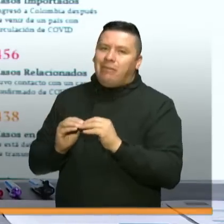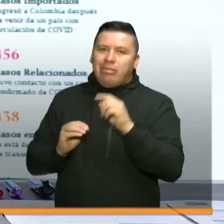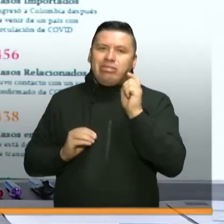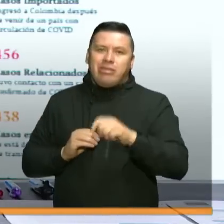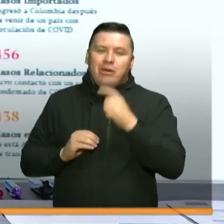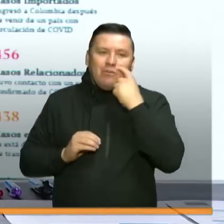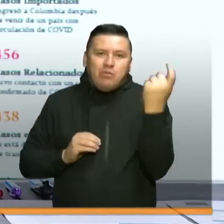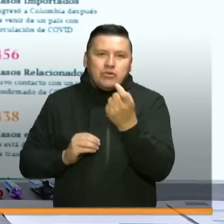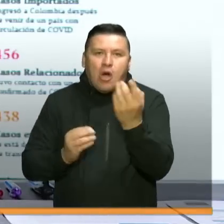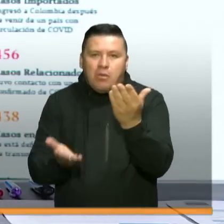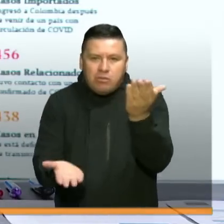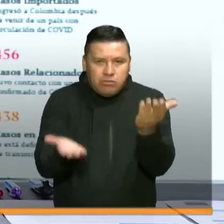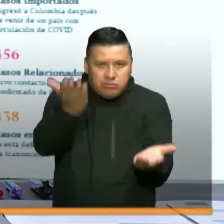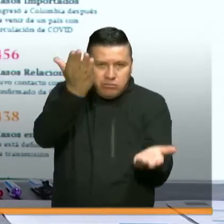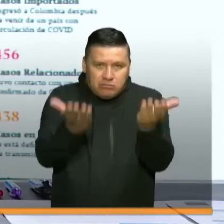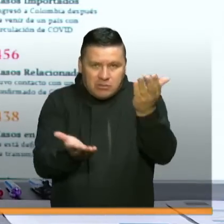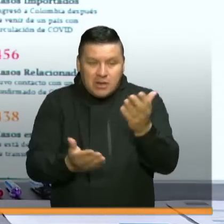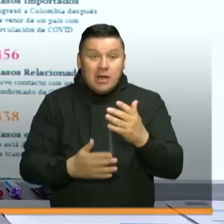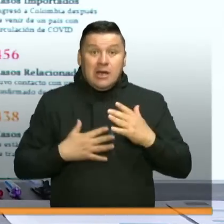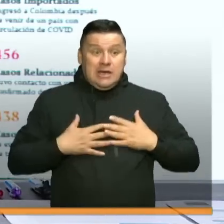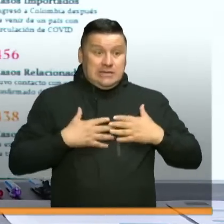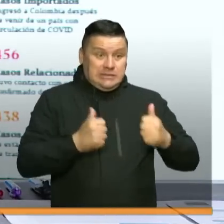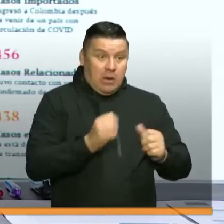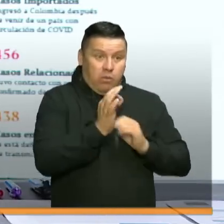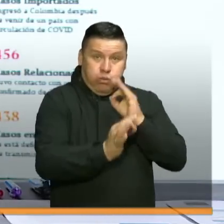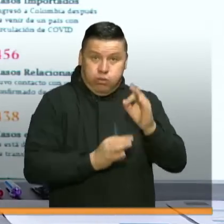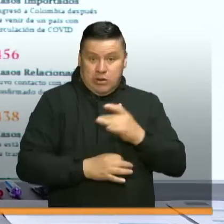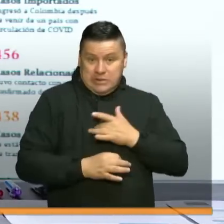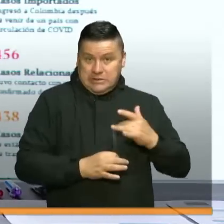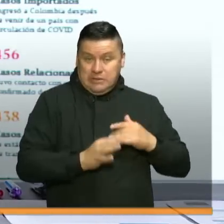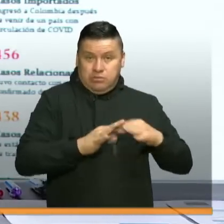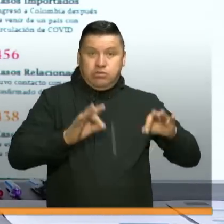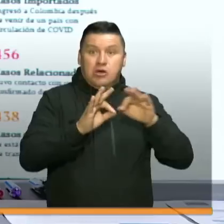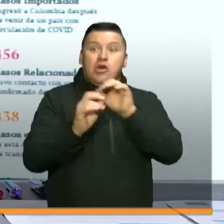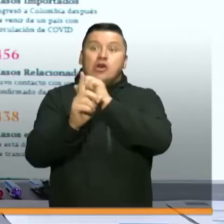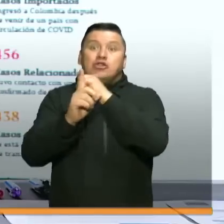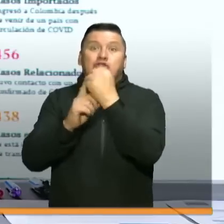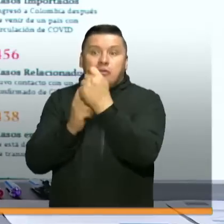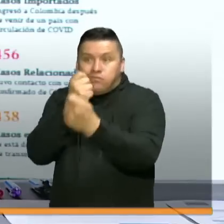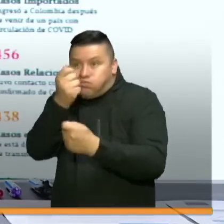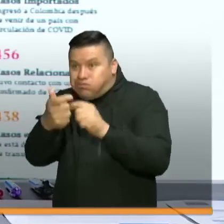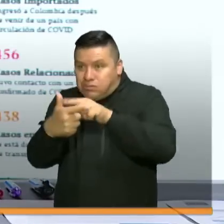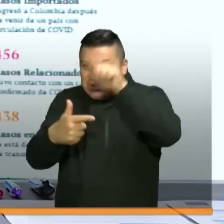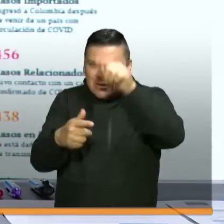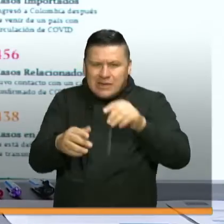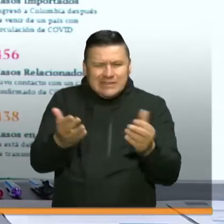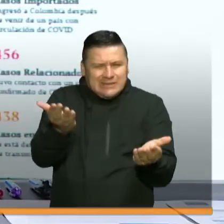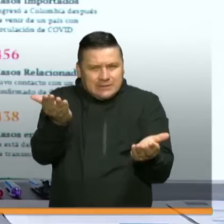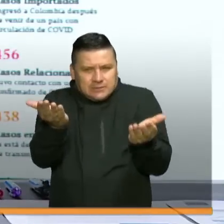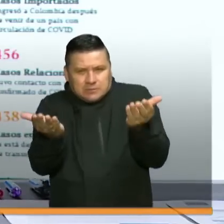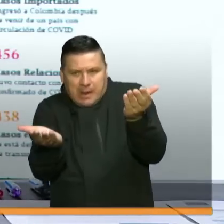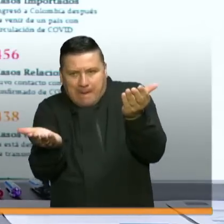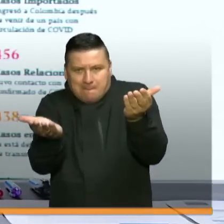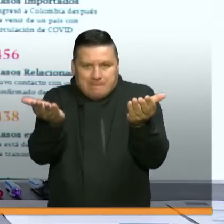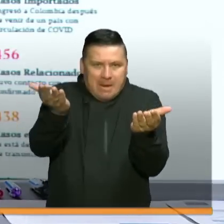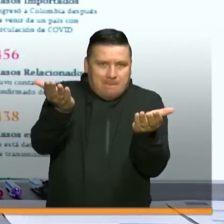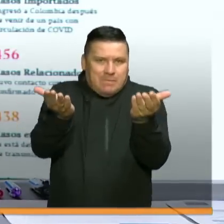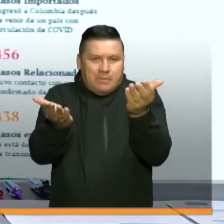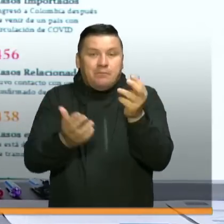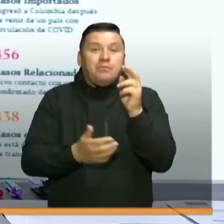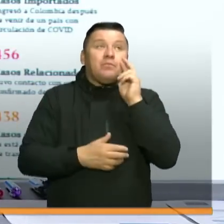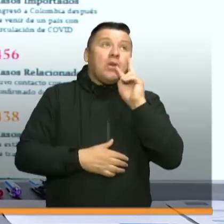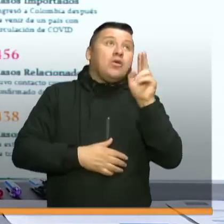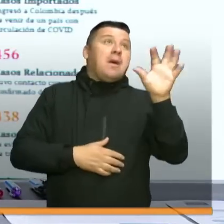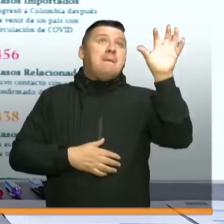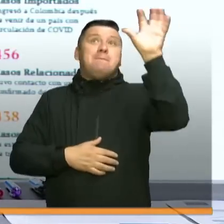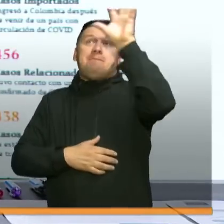ese balance. La protección de la salud, pero también el desarrollo social y es en función de esas prácticas que estamos viendo en otros países,